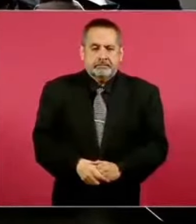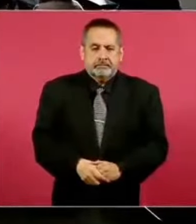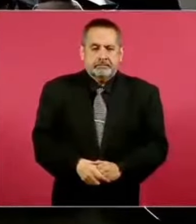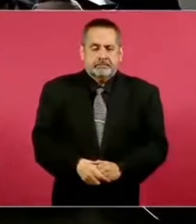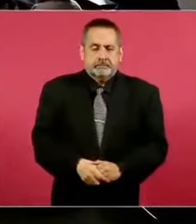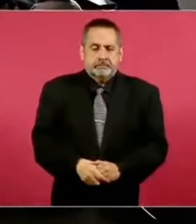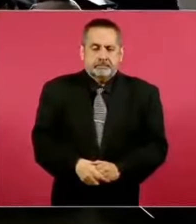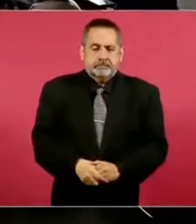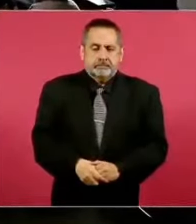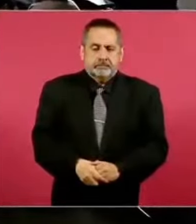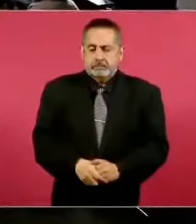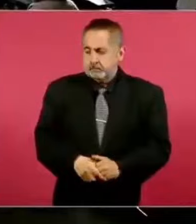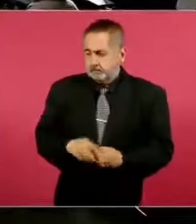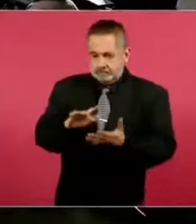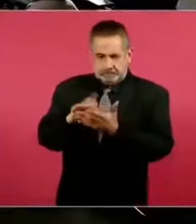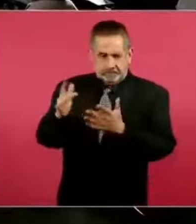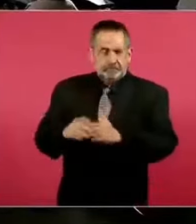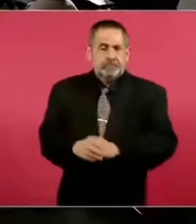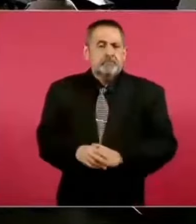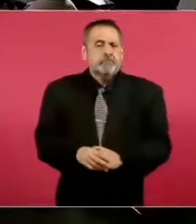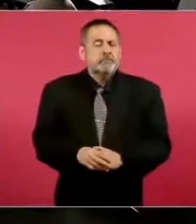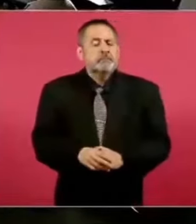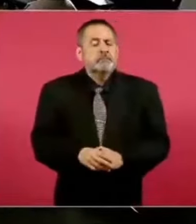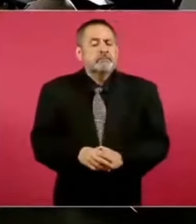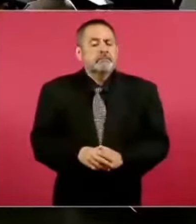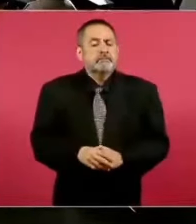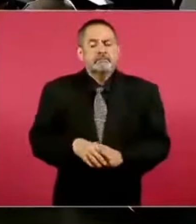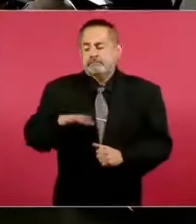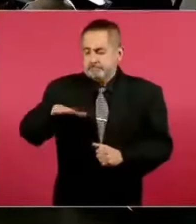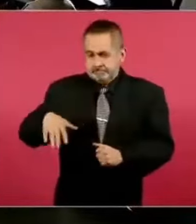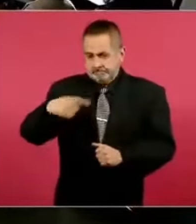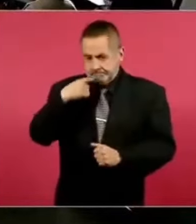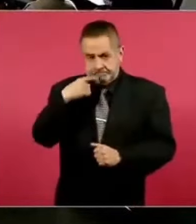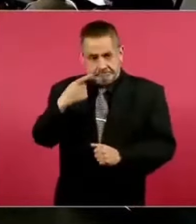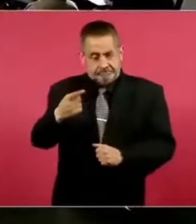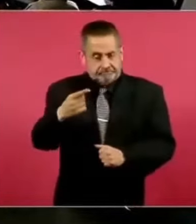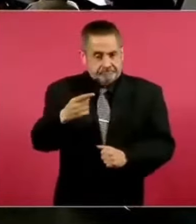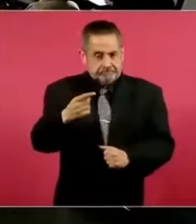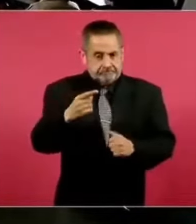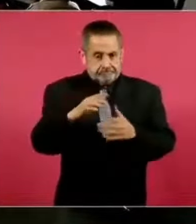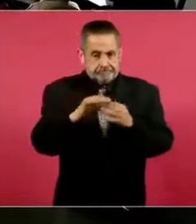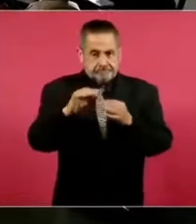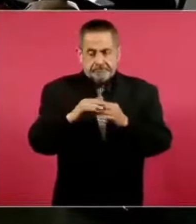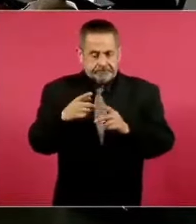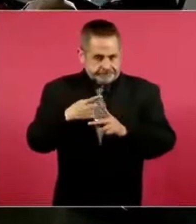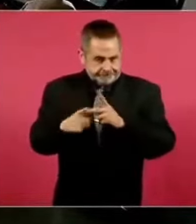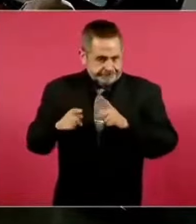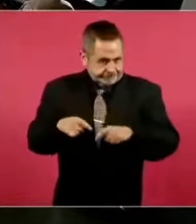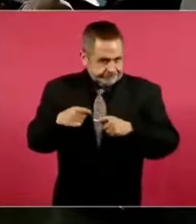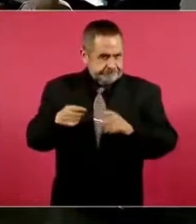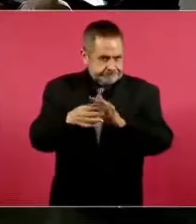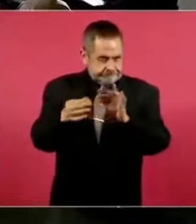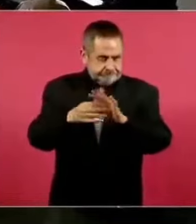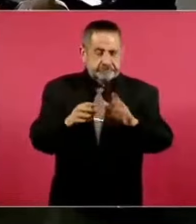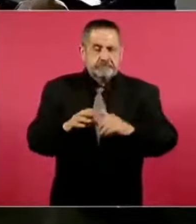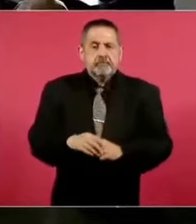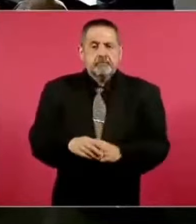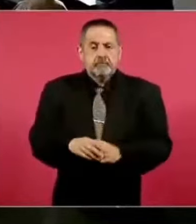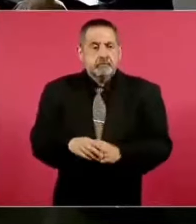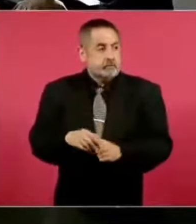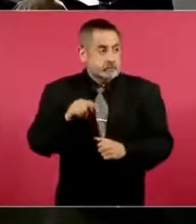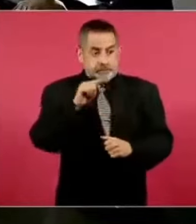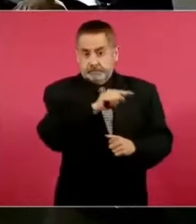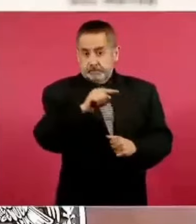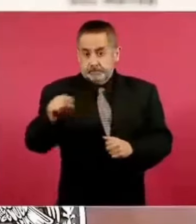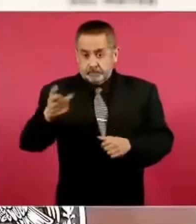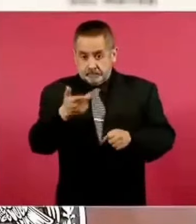Sí, muchas gracias. Sí, como lo comentamos en un inicio, estas obras que se han puesto